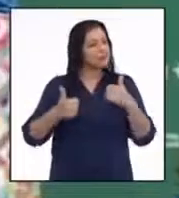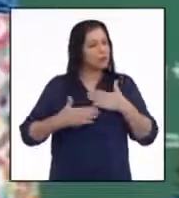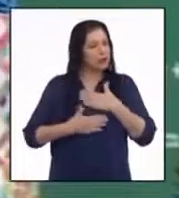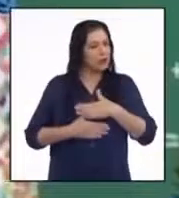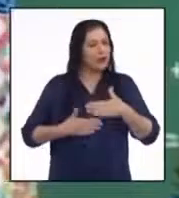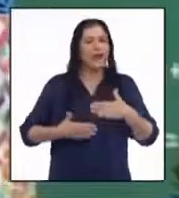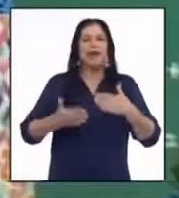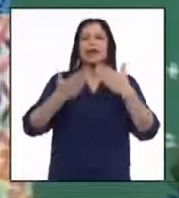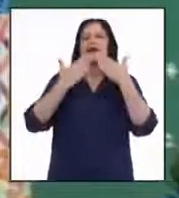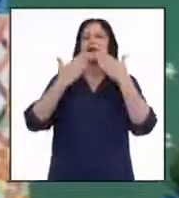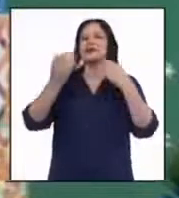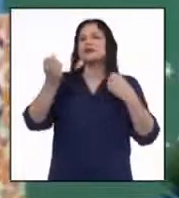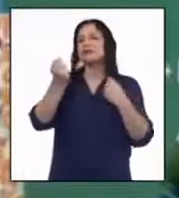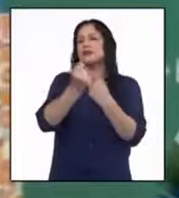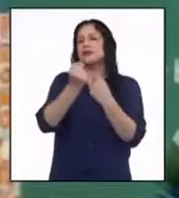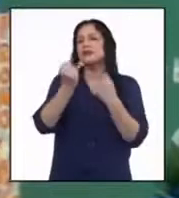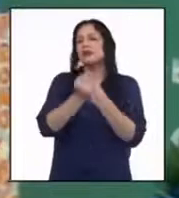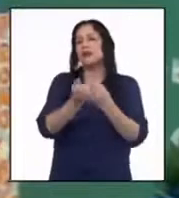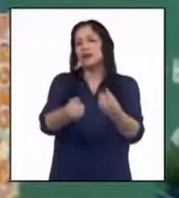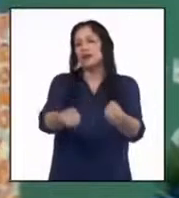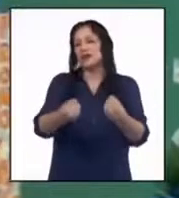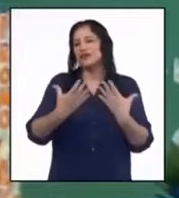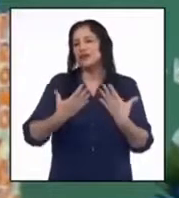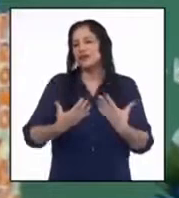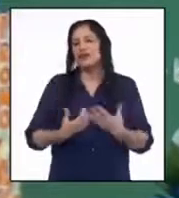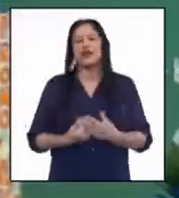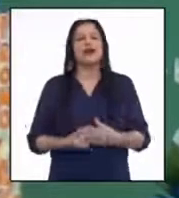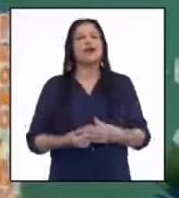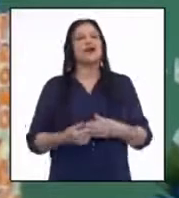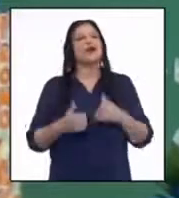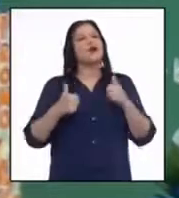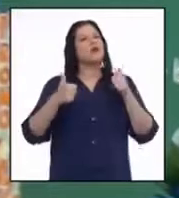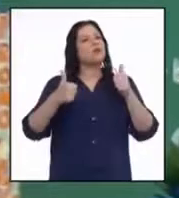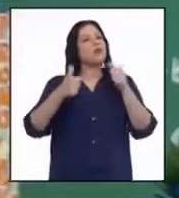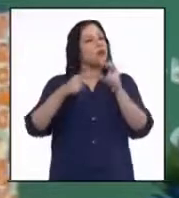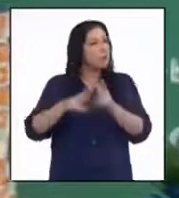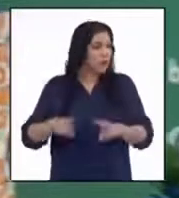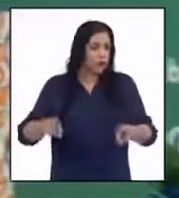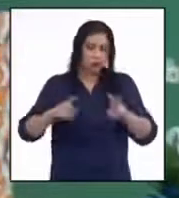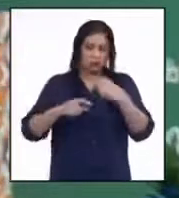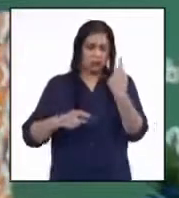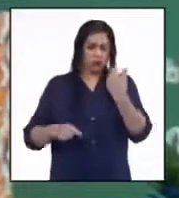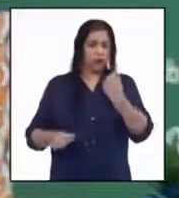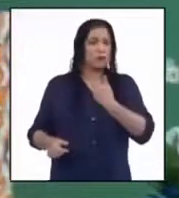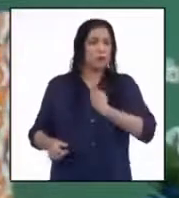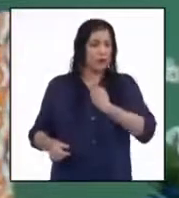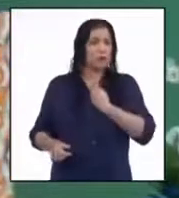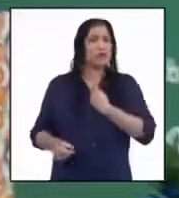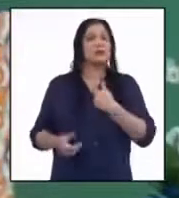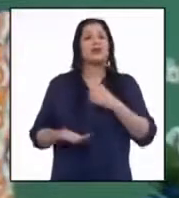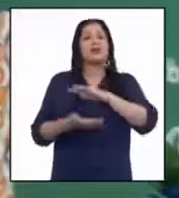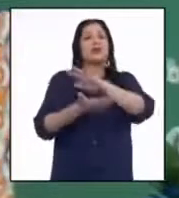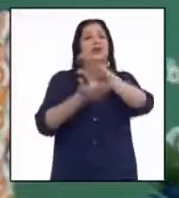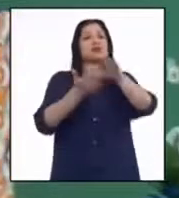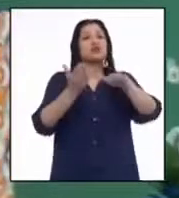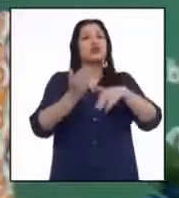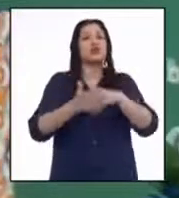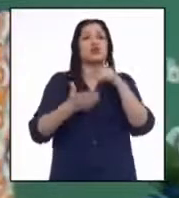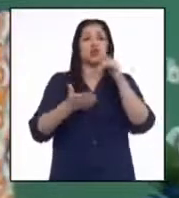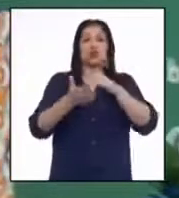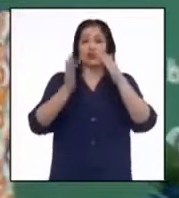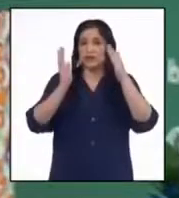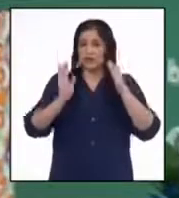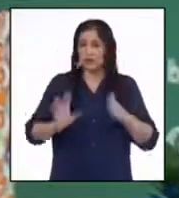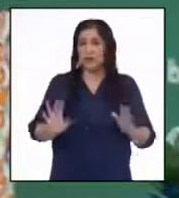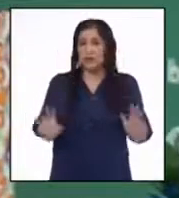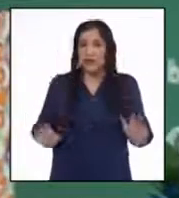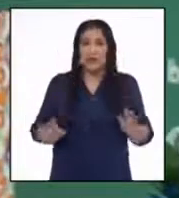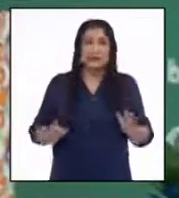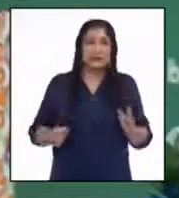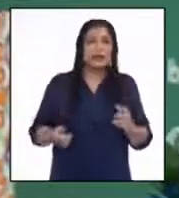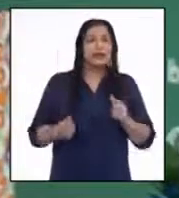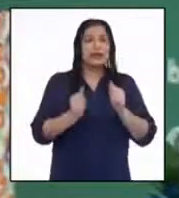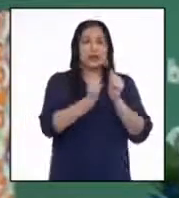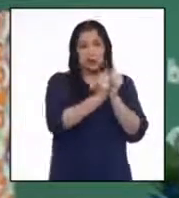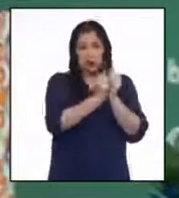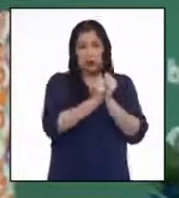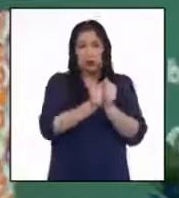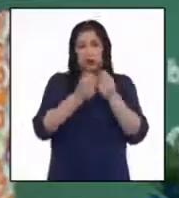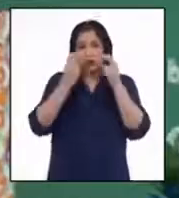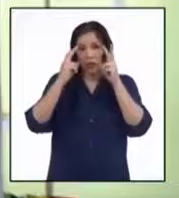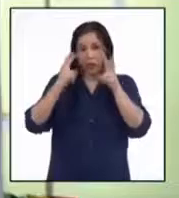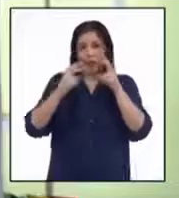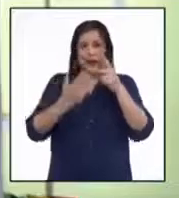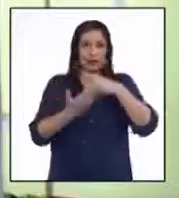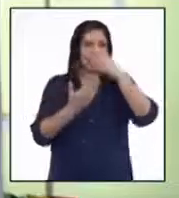Gracias profesora por el apoyo que recibimos de su parte, muy valioso no solo para mí, sino también para todas y todos los estudiantes que nos vienen siguiendo